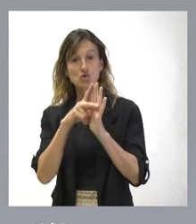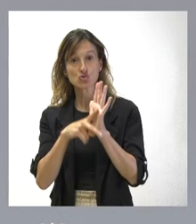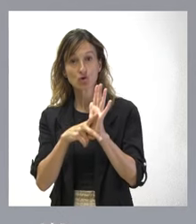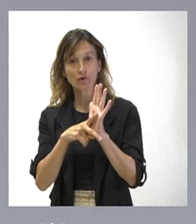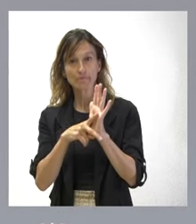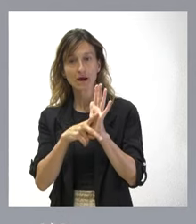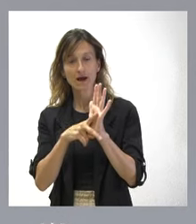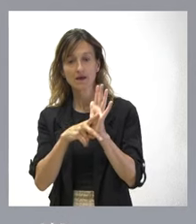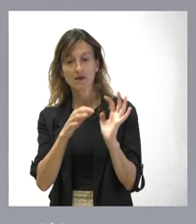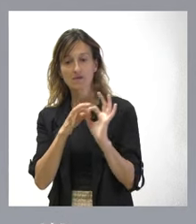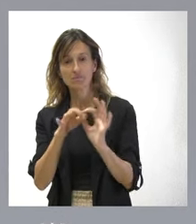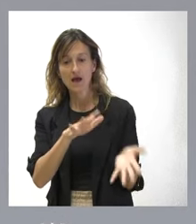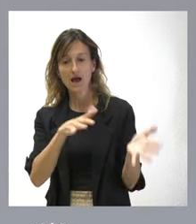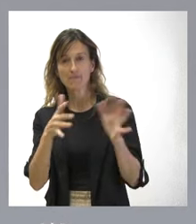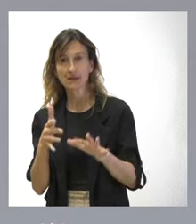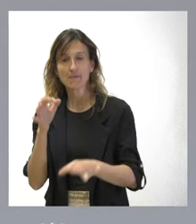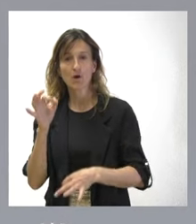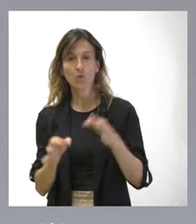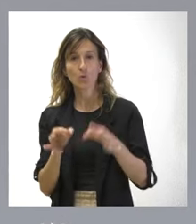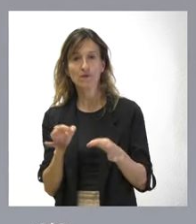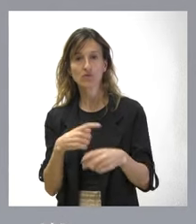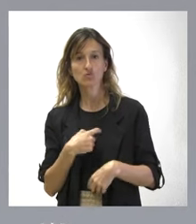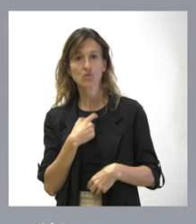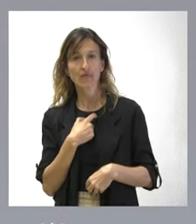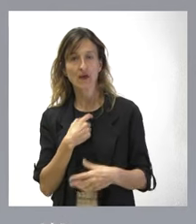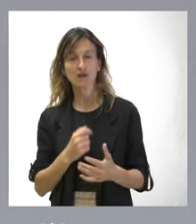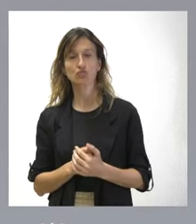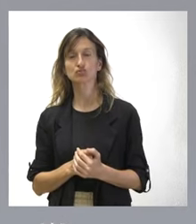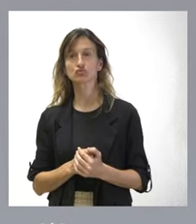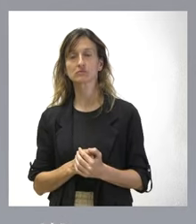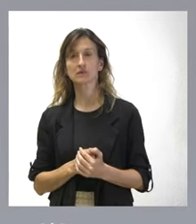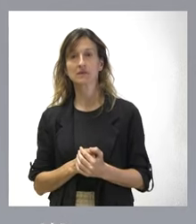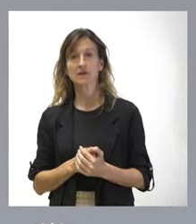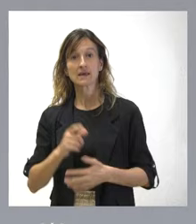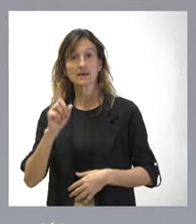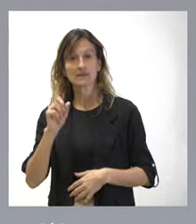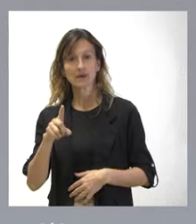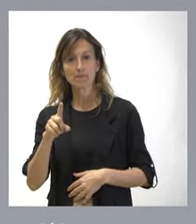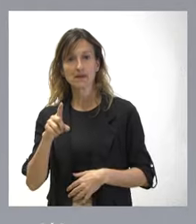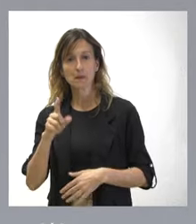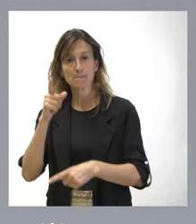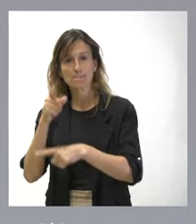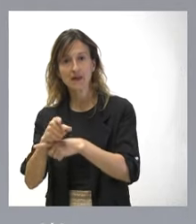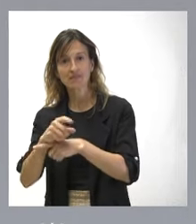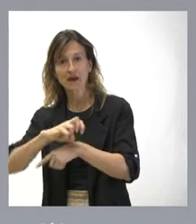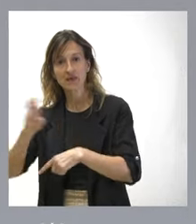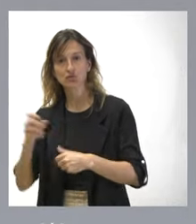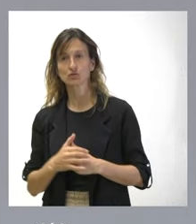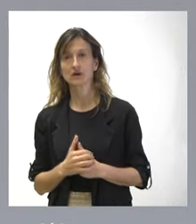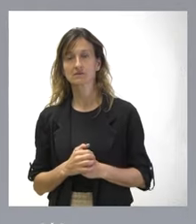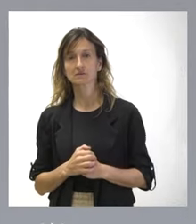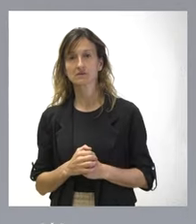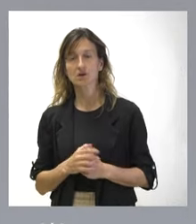directamente aplicable en juicios a los ciudadanos y se impone sobre todas las demás. No es una cuestión de